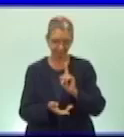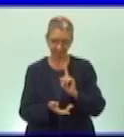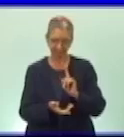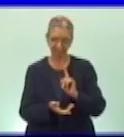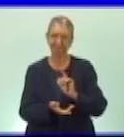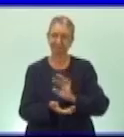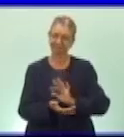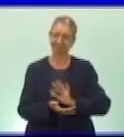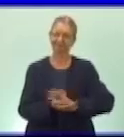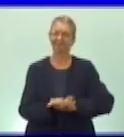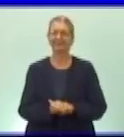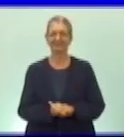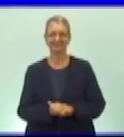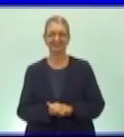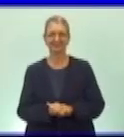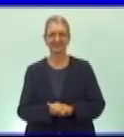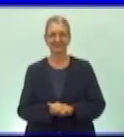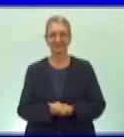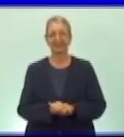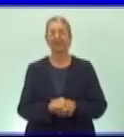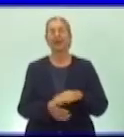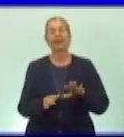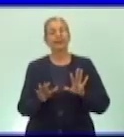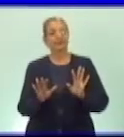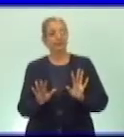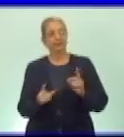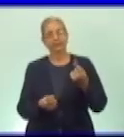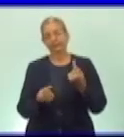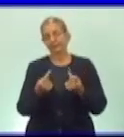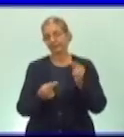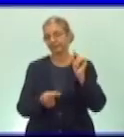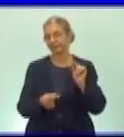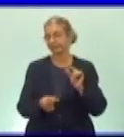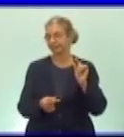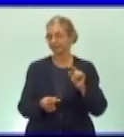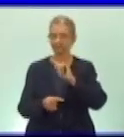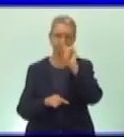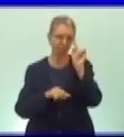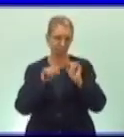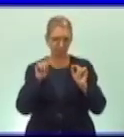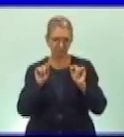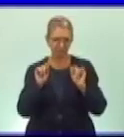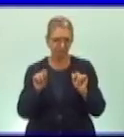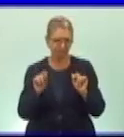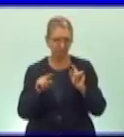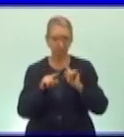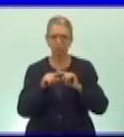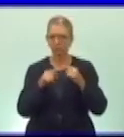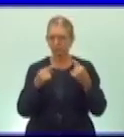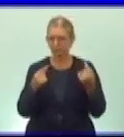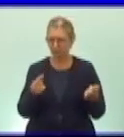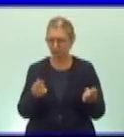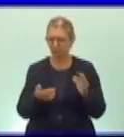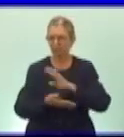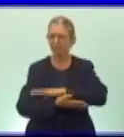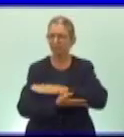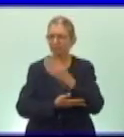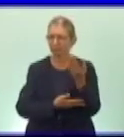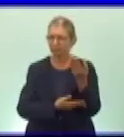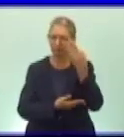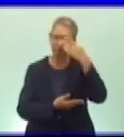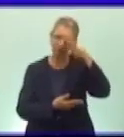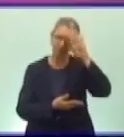Ahora, tal vez algunas personas se pregunten y por qué seleccionaron el álbum de la patria